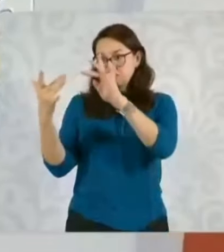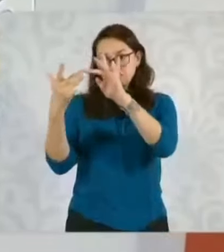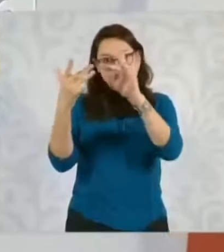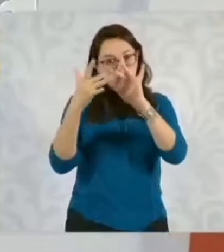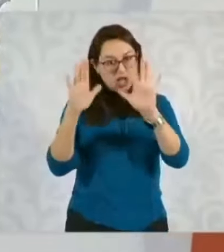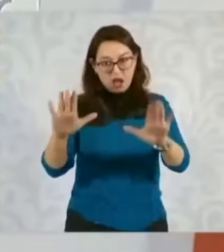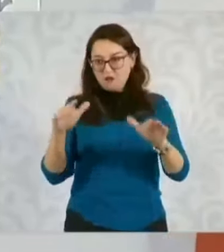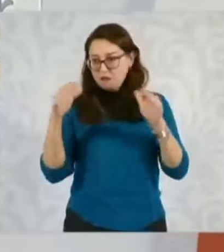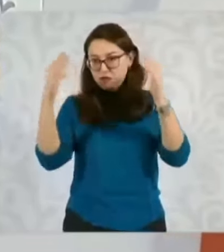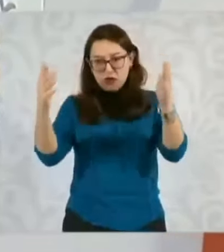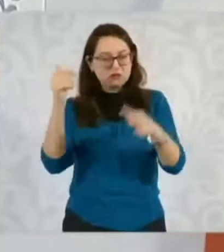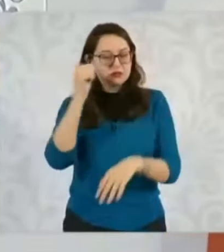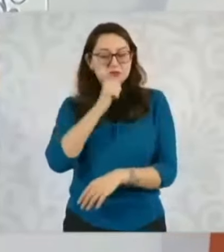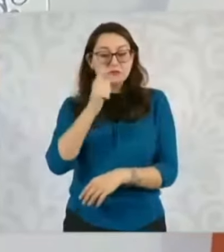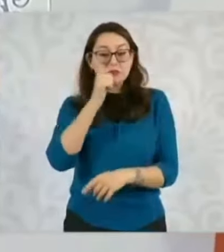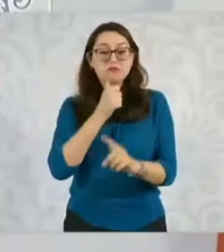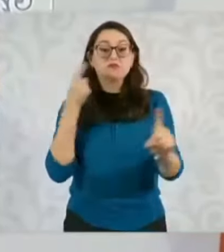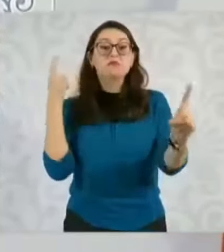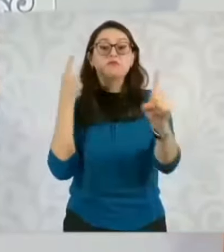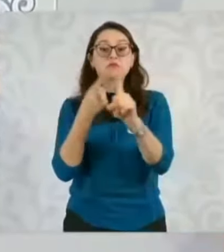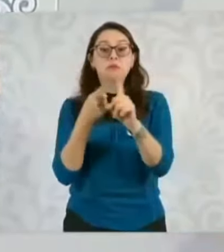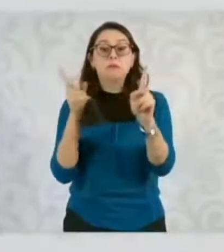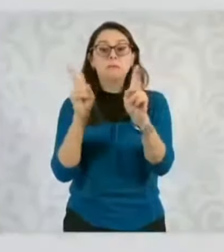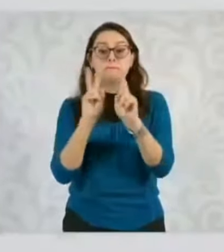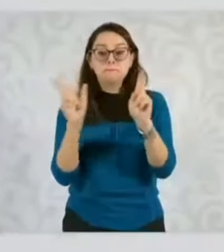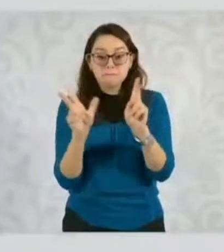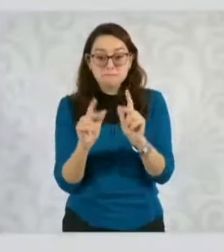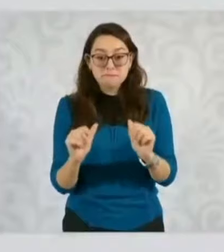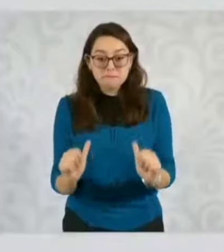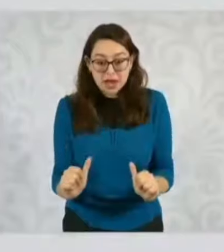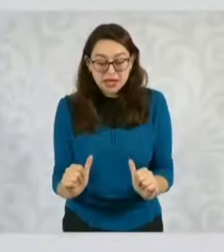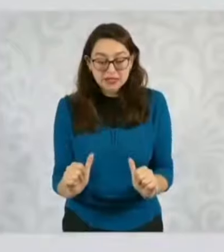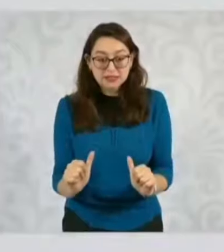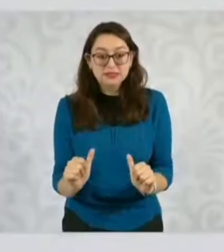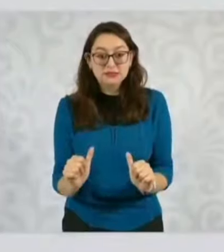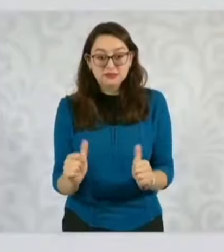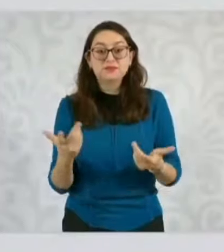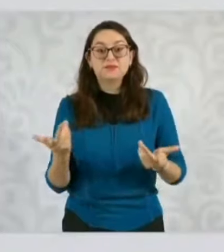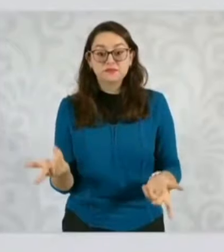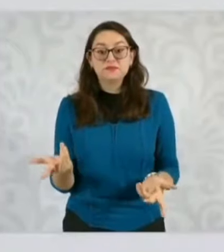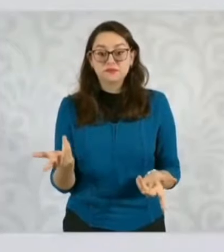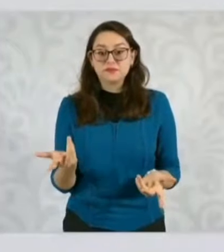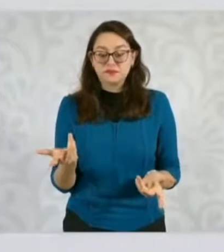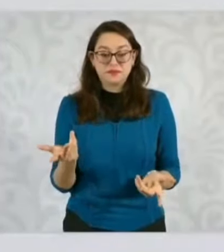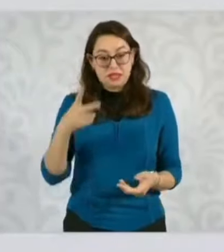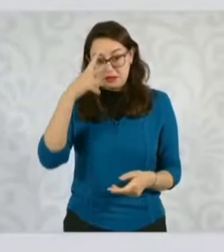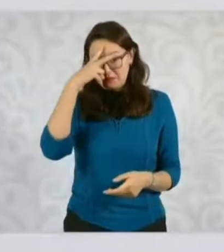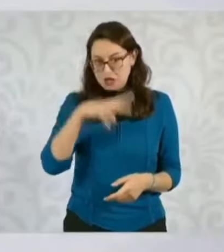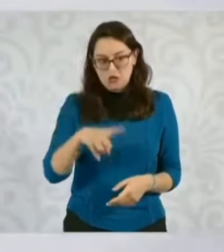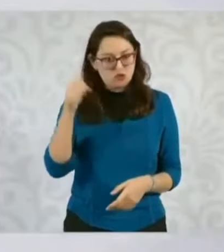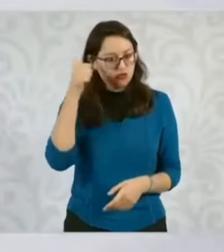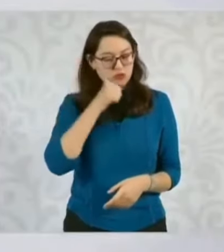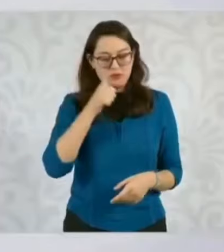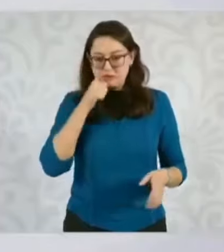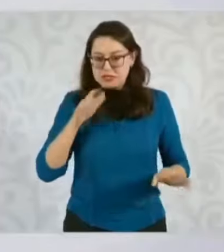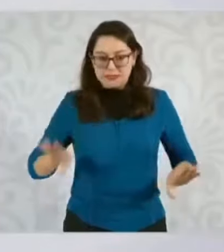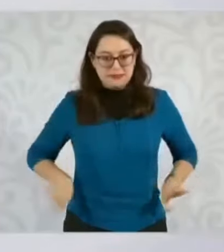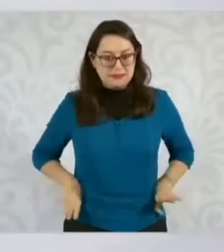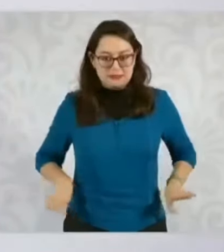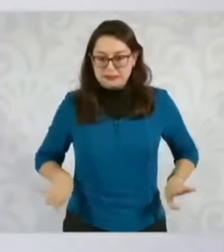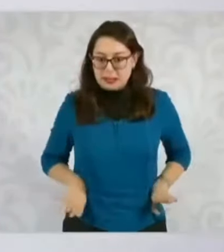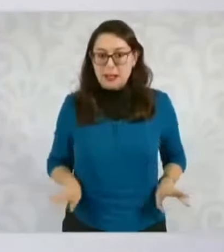en México o nuestra posición como México sigue siendo fundamental en ese sentido y más